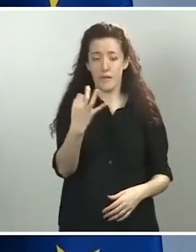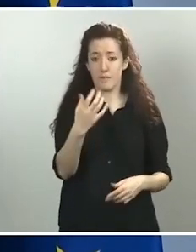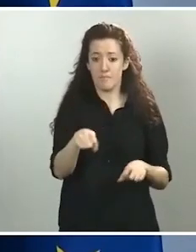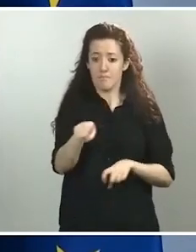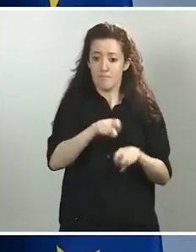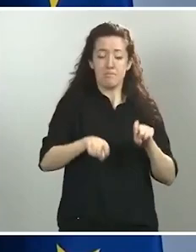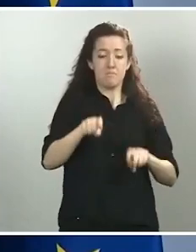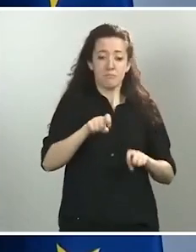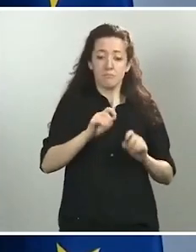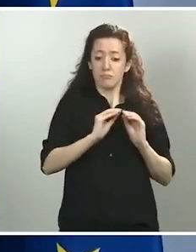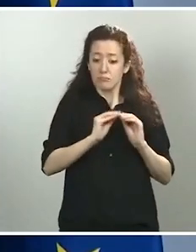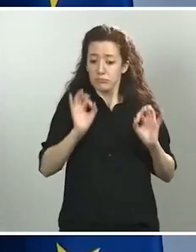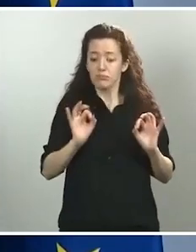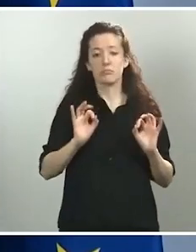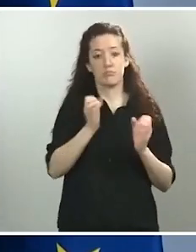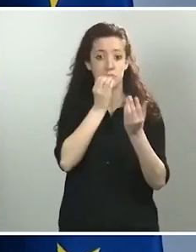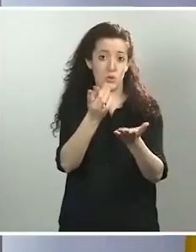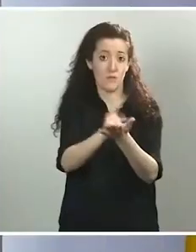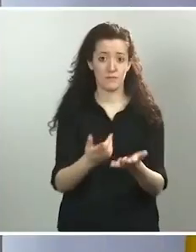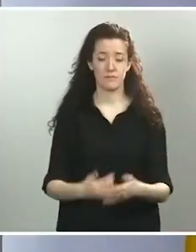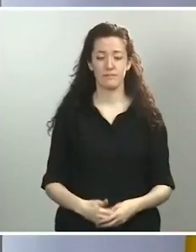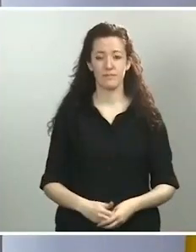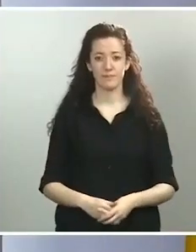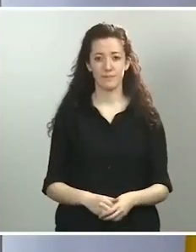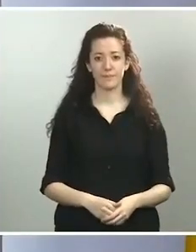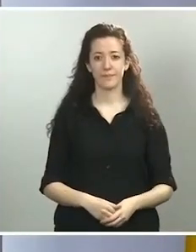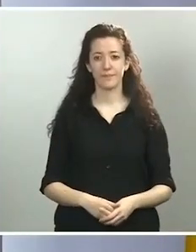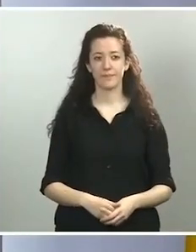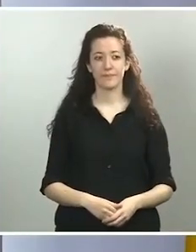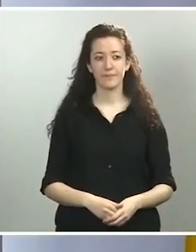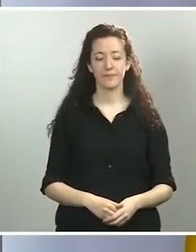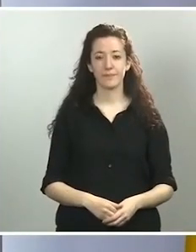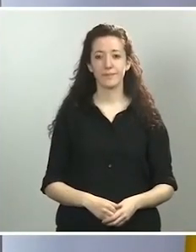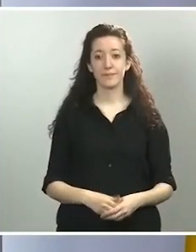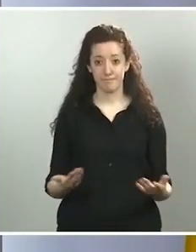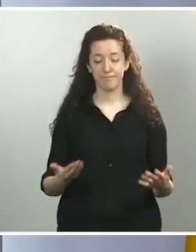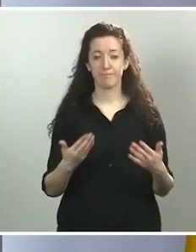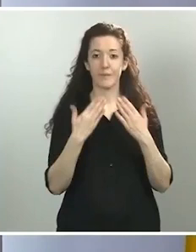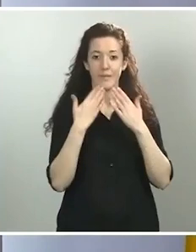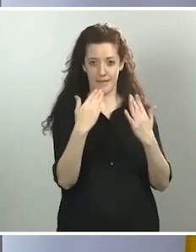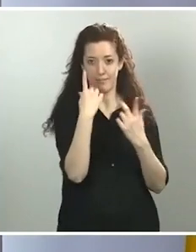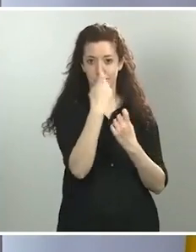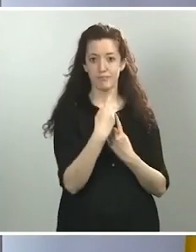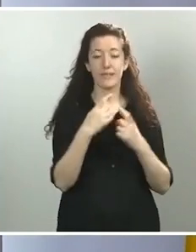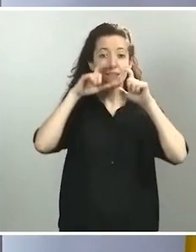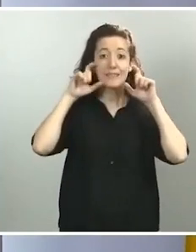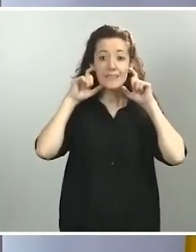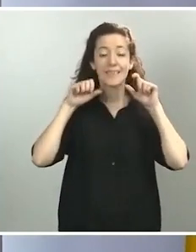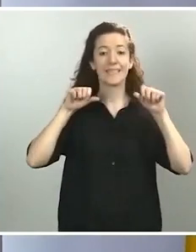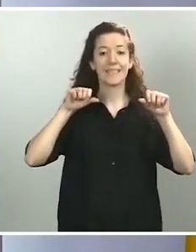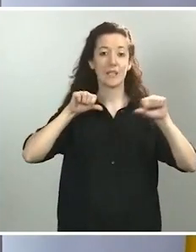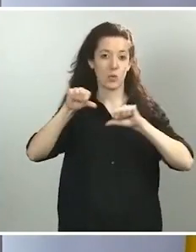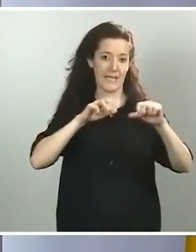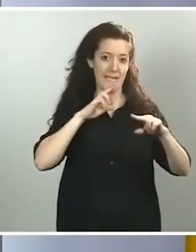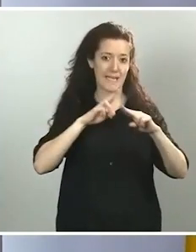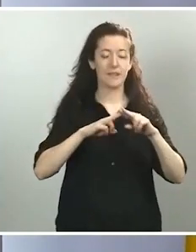Muchas gracias, Eduardo. De las mascarillas quirúrgicas, que son las que en estos momentos tienen un precio máximo fijado, de 0,96 euros